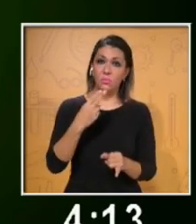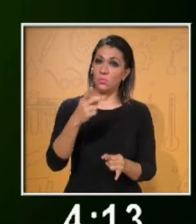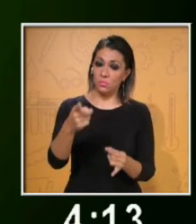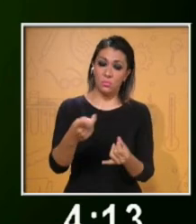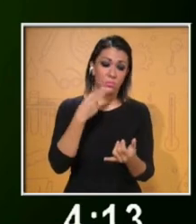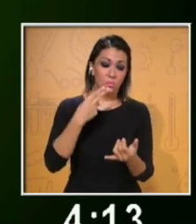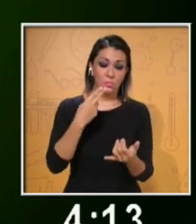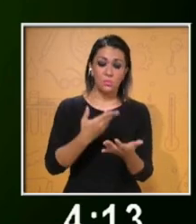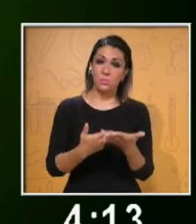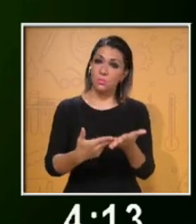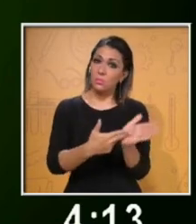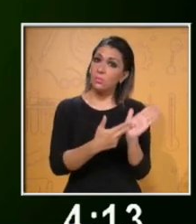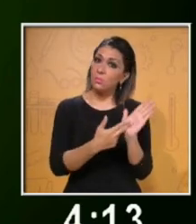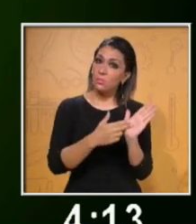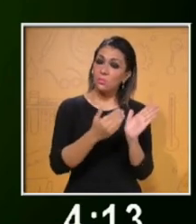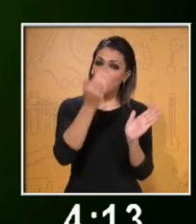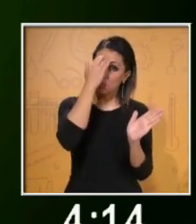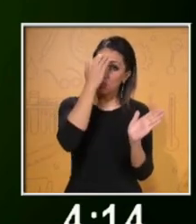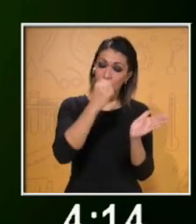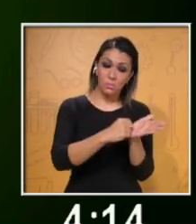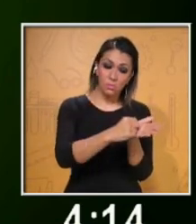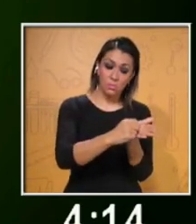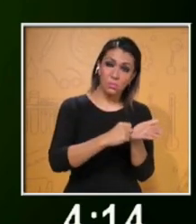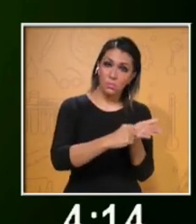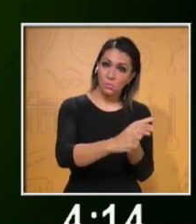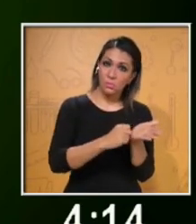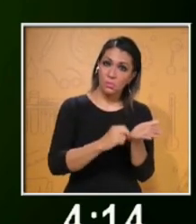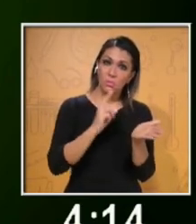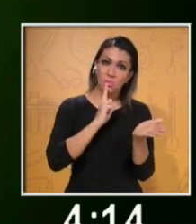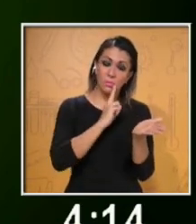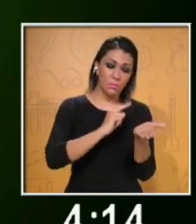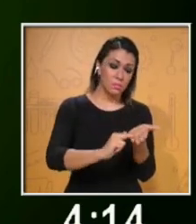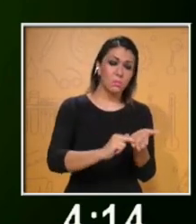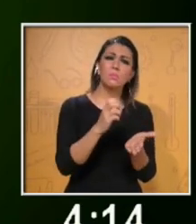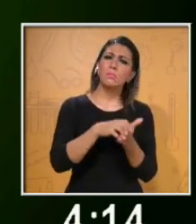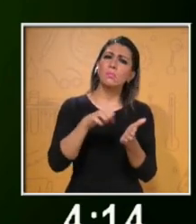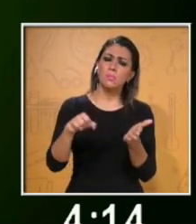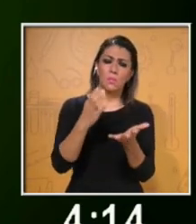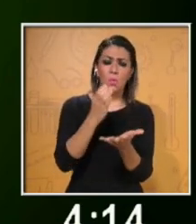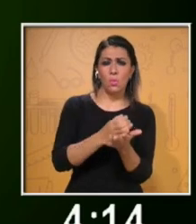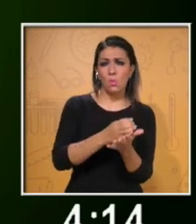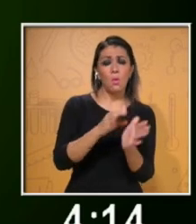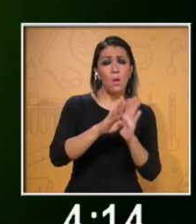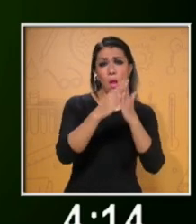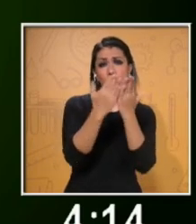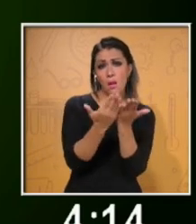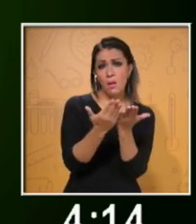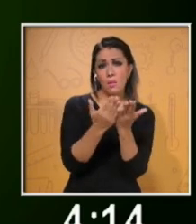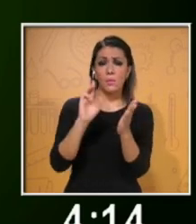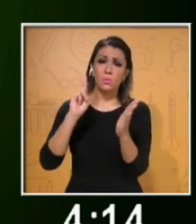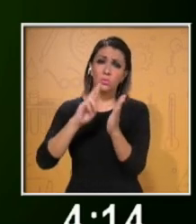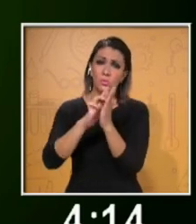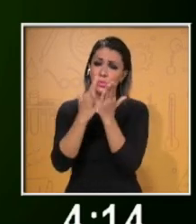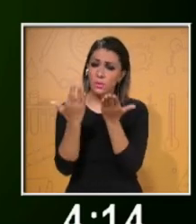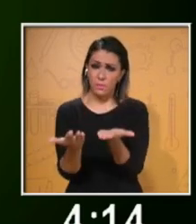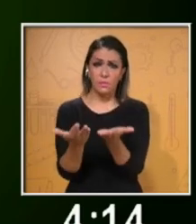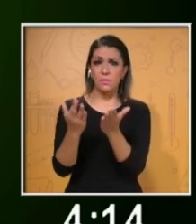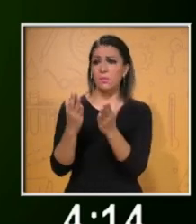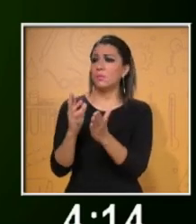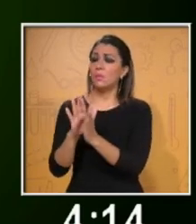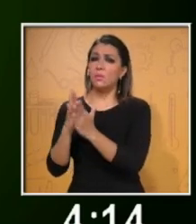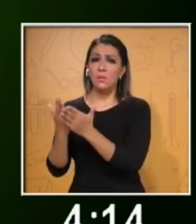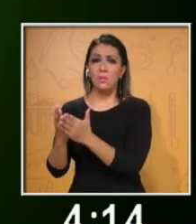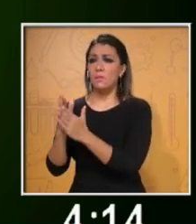o conocimiento. Entre ellos podemos encontrar libros, revistas convencionales, revistas especializadas,